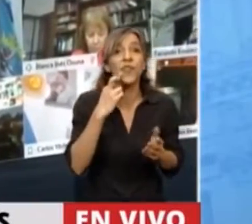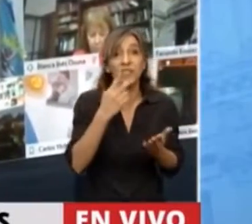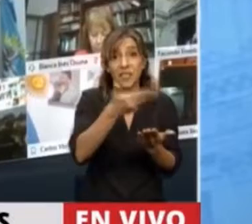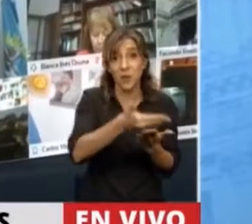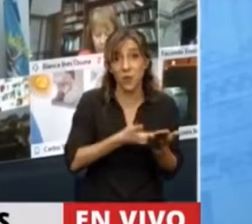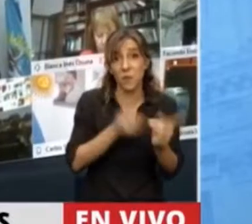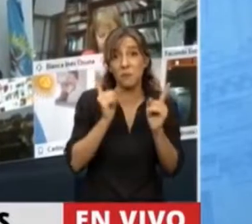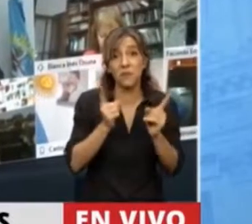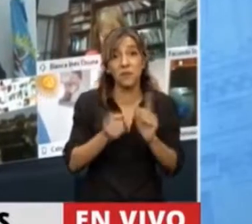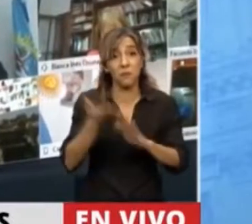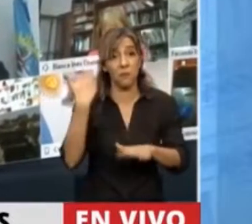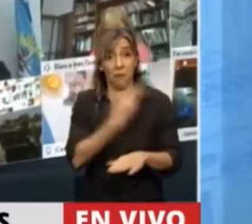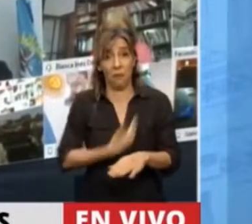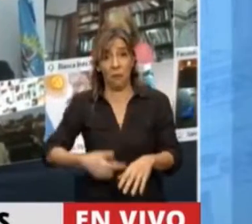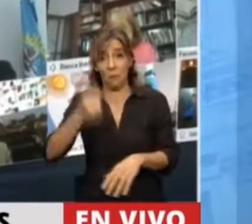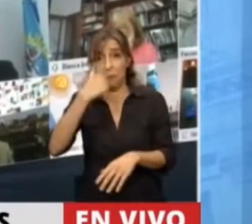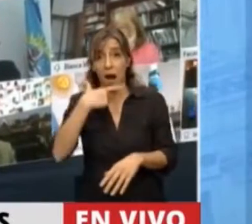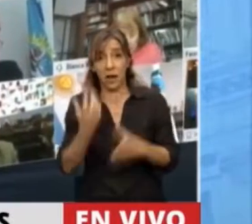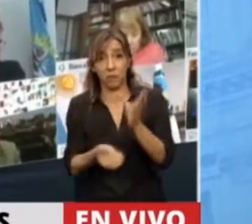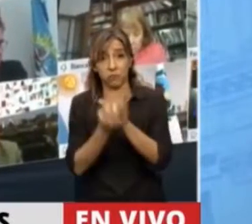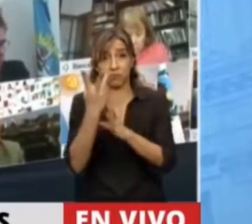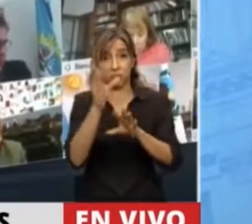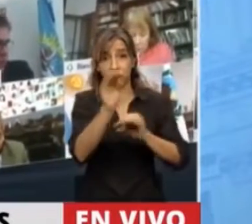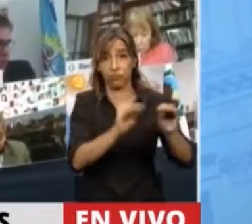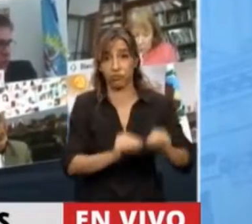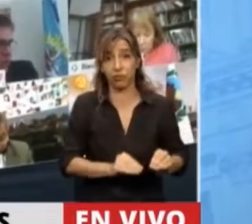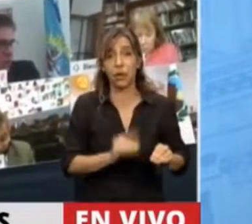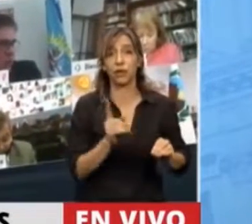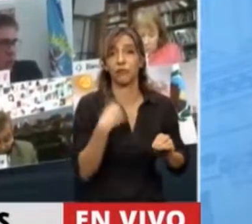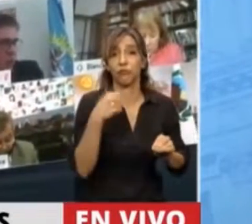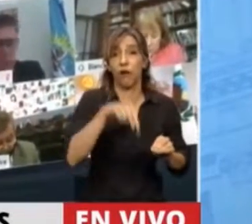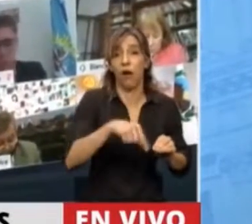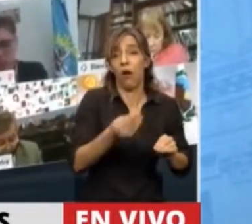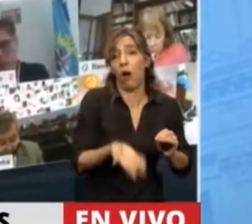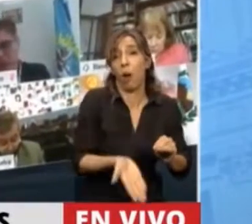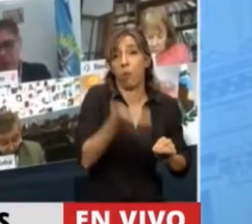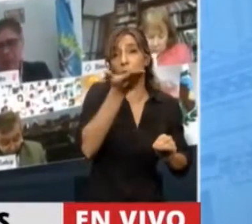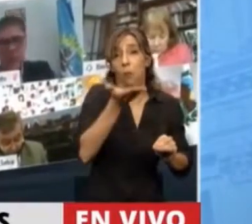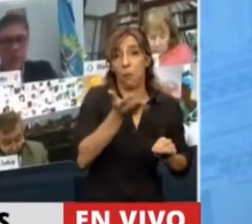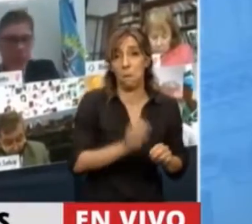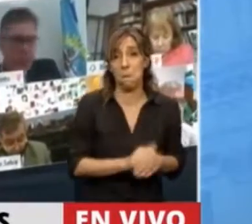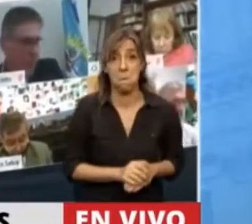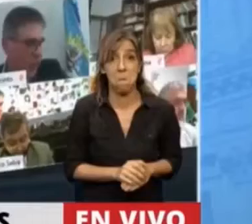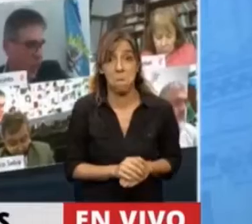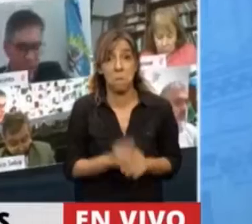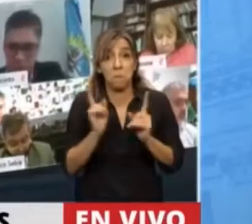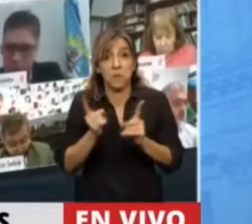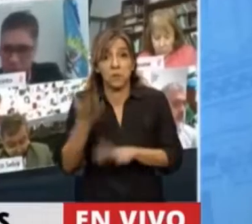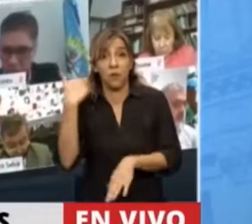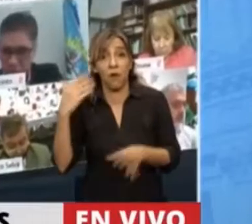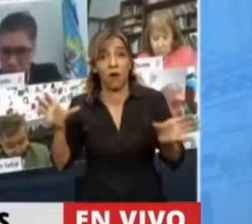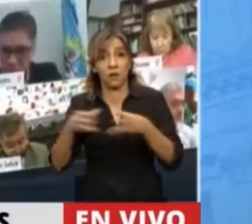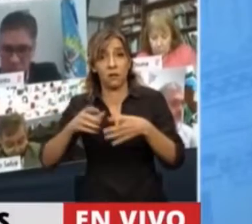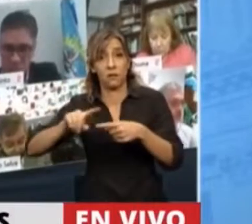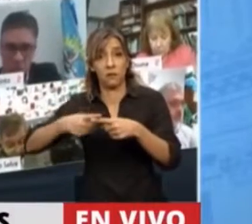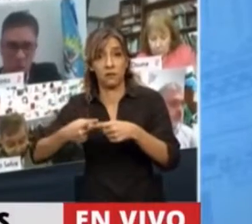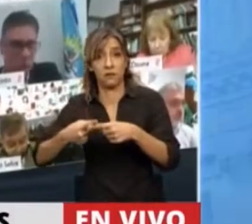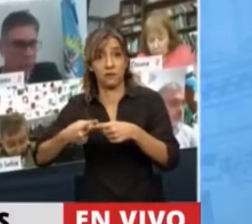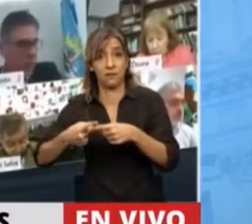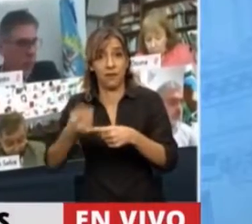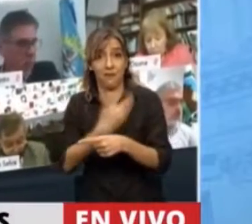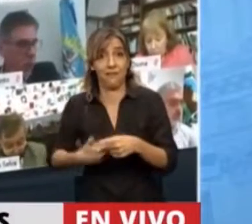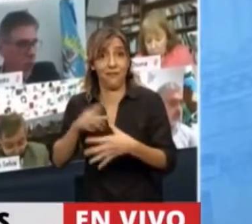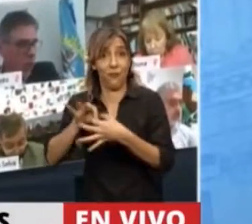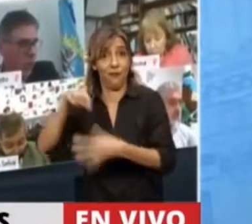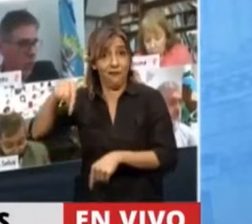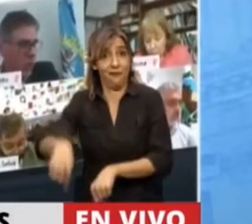el macrismo que inclusive la entonces oposición del Frente para la Victoria votó en contra en aquel momento de ese presupuesto sobre